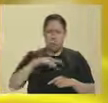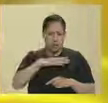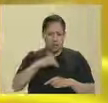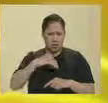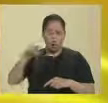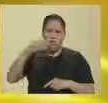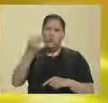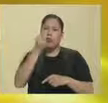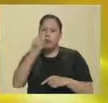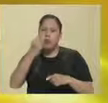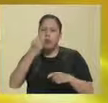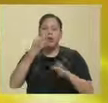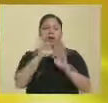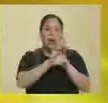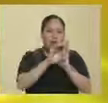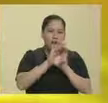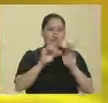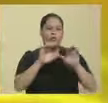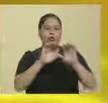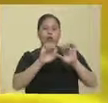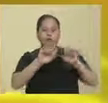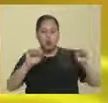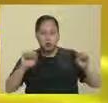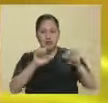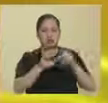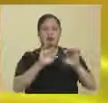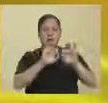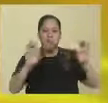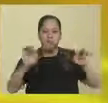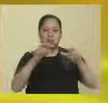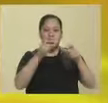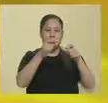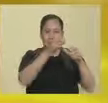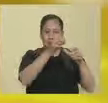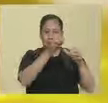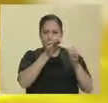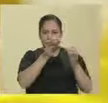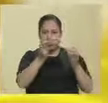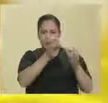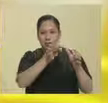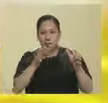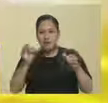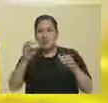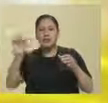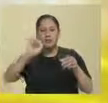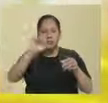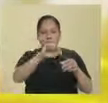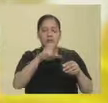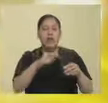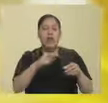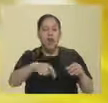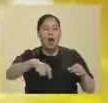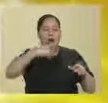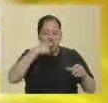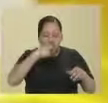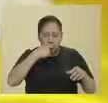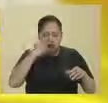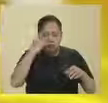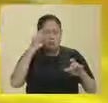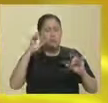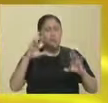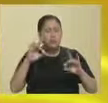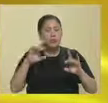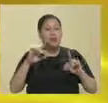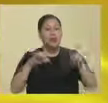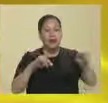embutidos, háblese de jamón, chorizo, salchicha, salami, etcétera, eso le da dolor de cabeza. ¿Cuál es la causa, eh,